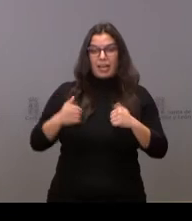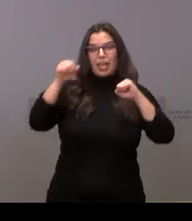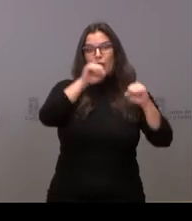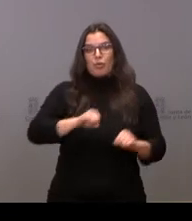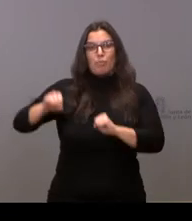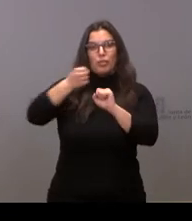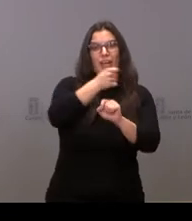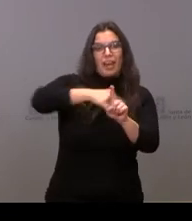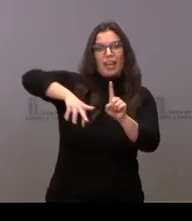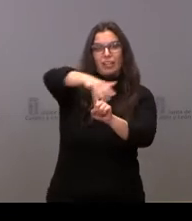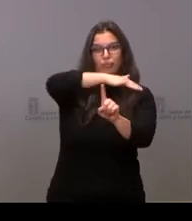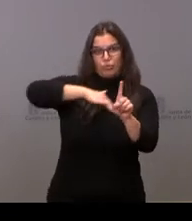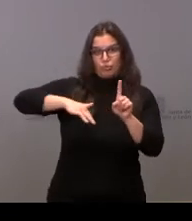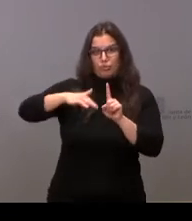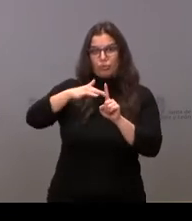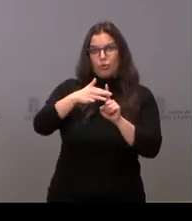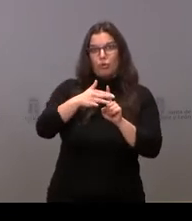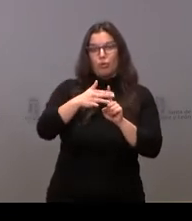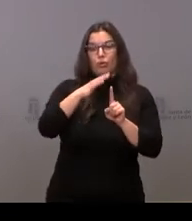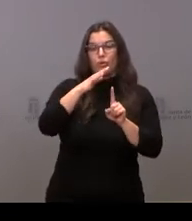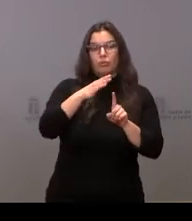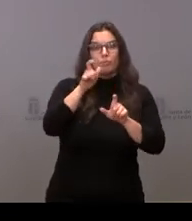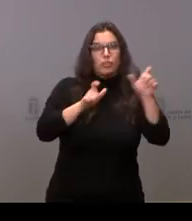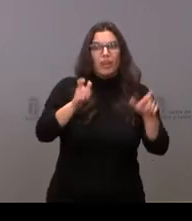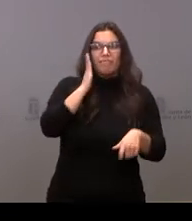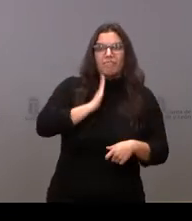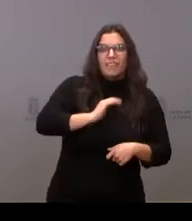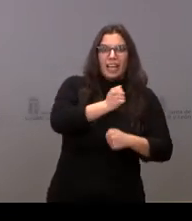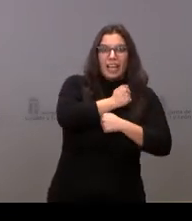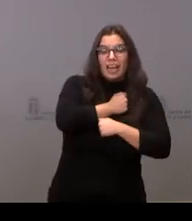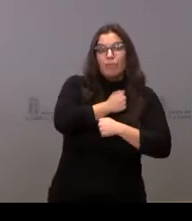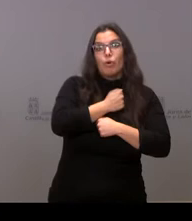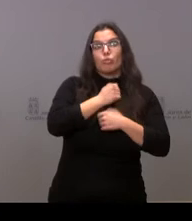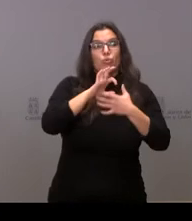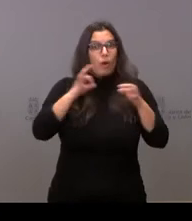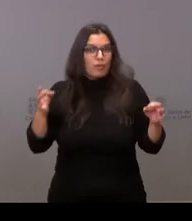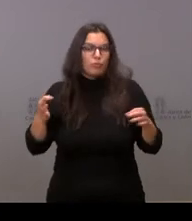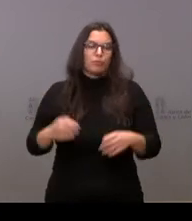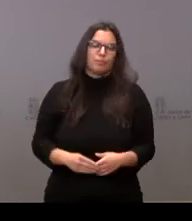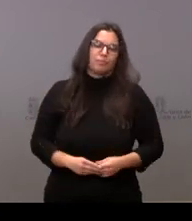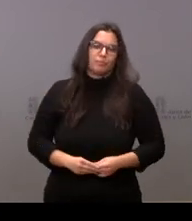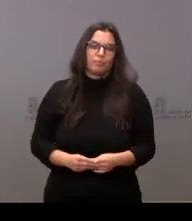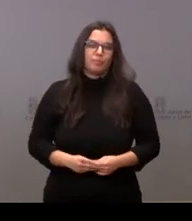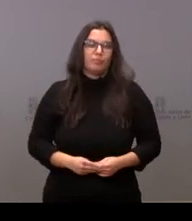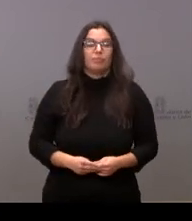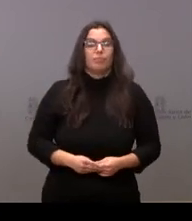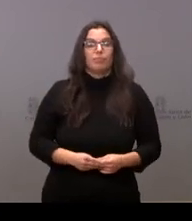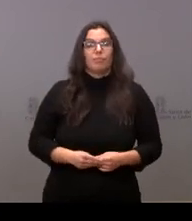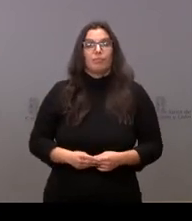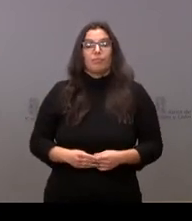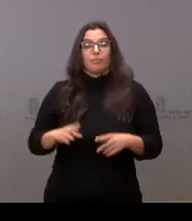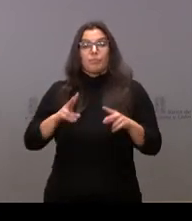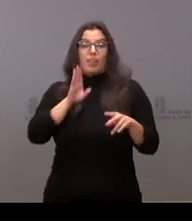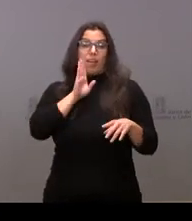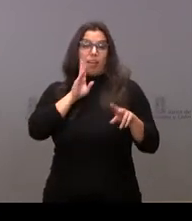que están a nuestro alrededor, que son seres queridos y suelen ser amigos. Pero volviendo a la formación profesional,